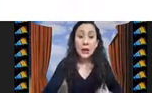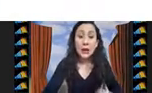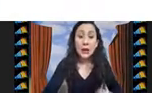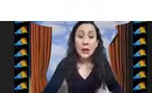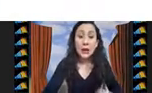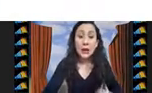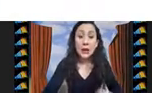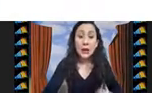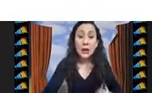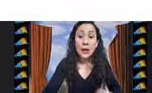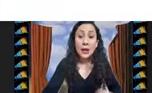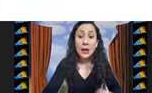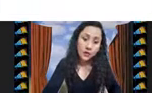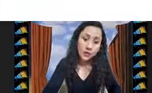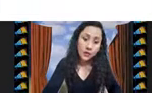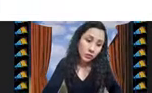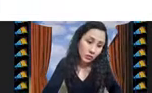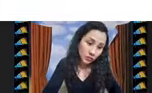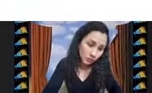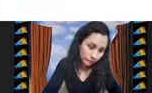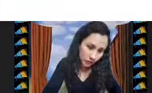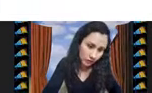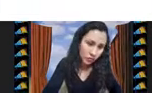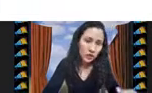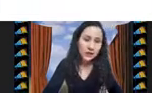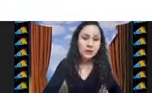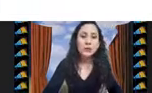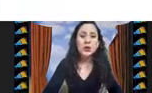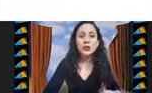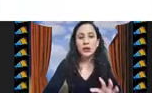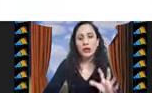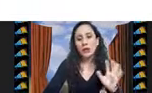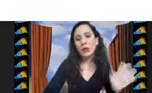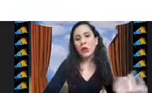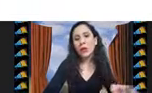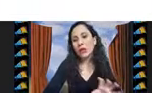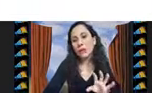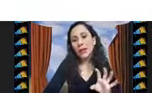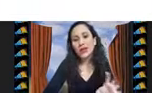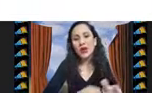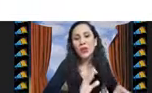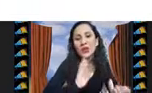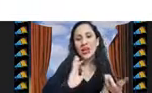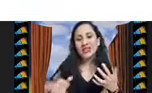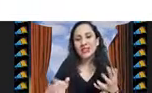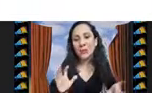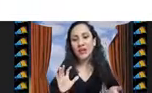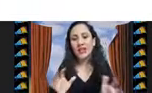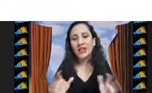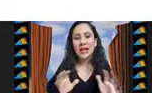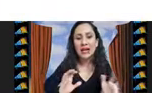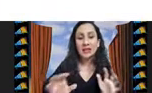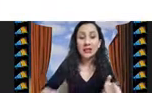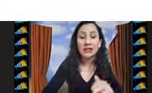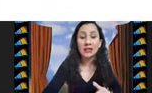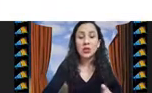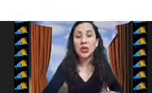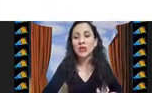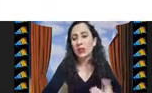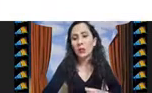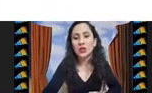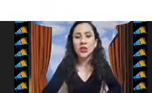también si les interesa aquí les recomiendo un estudio que hicimos como también cómo se hace esta parte de la